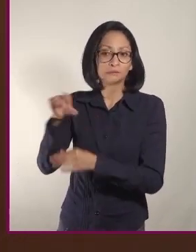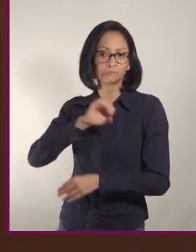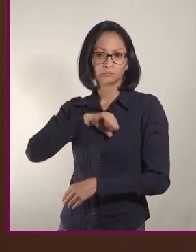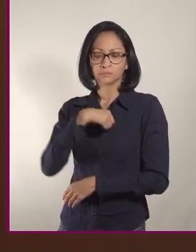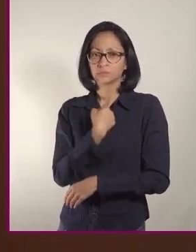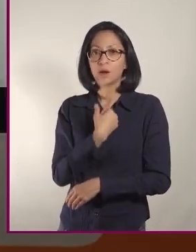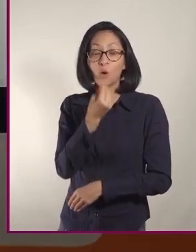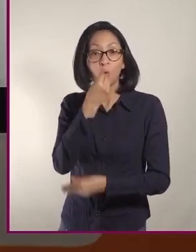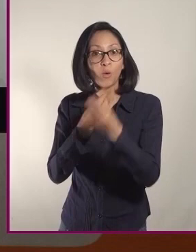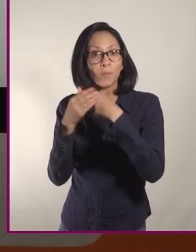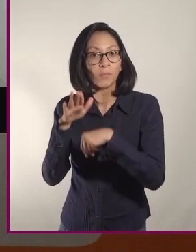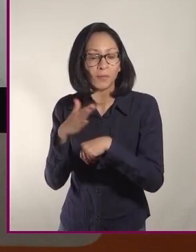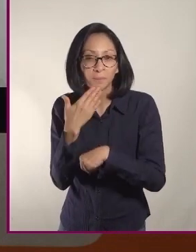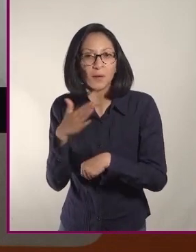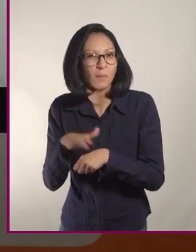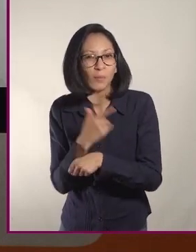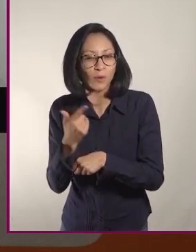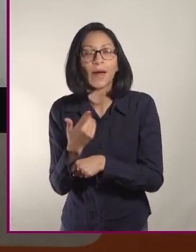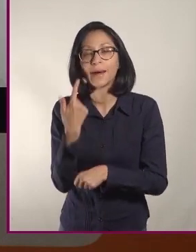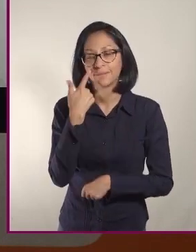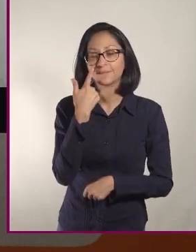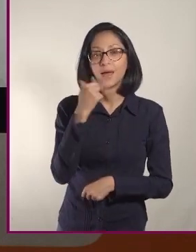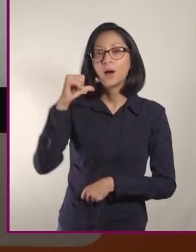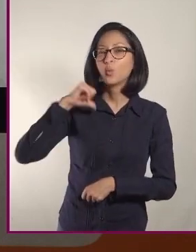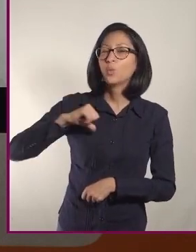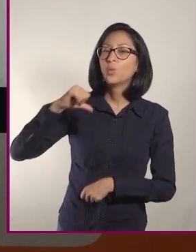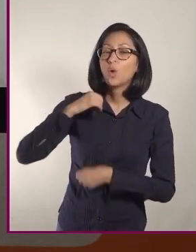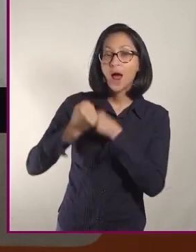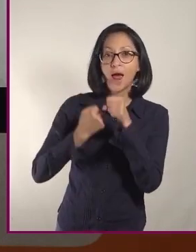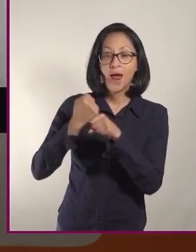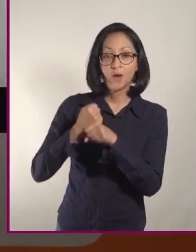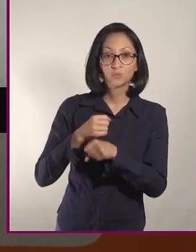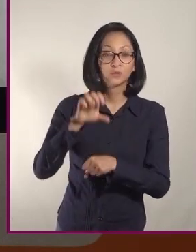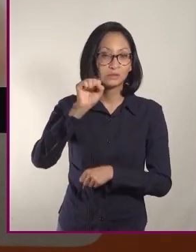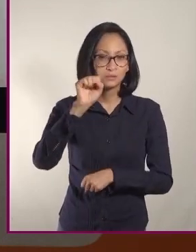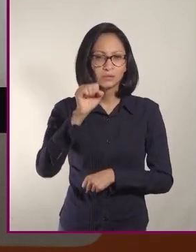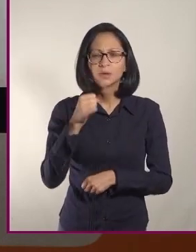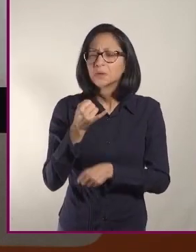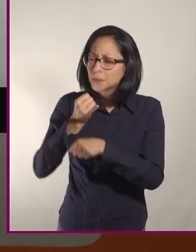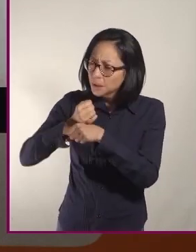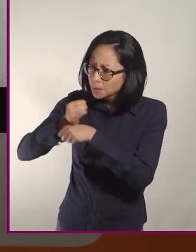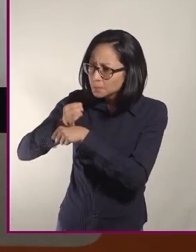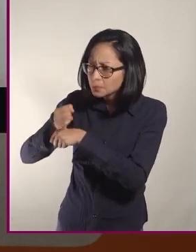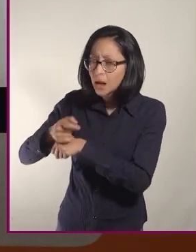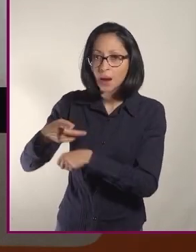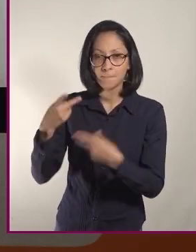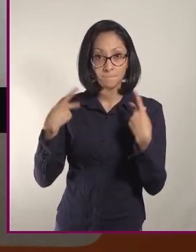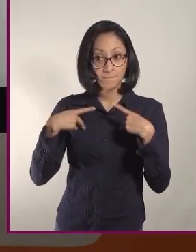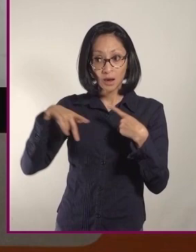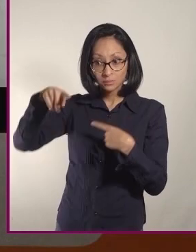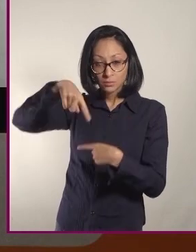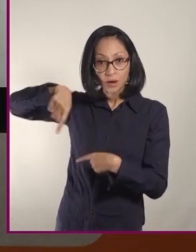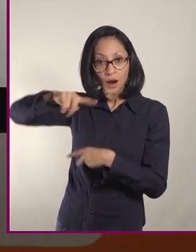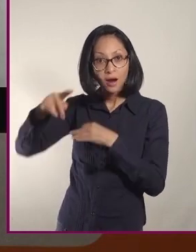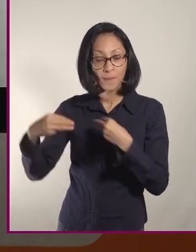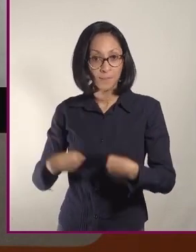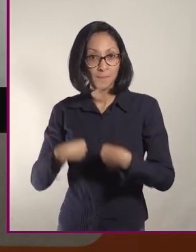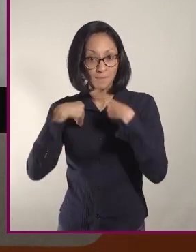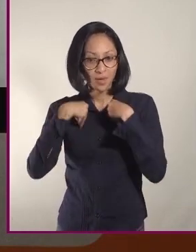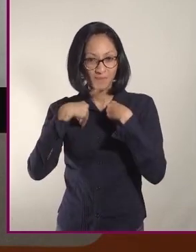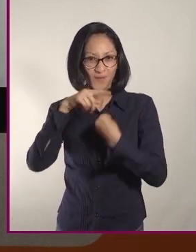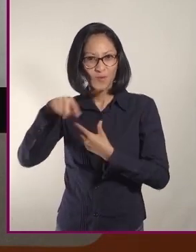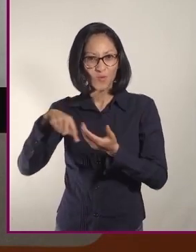saludables? En los años 60 se empezó a ver, se empezaron a hacer estudios, sí se observó que las personas que vivían alrededor del